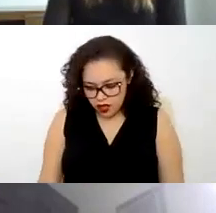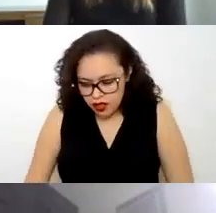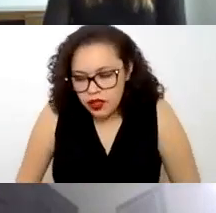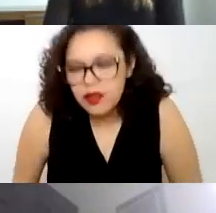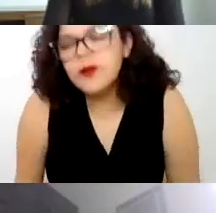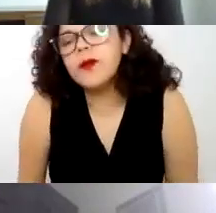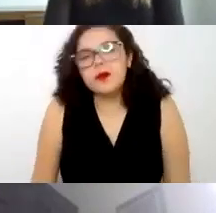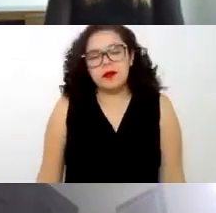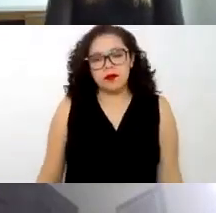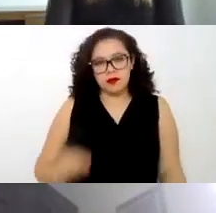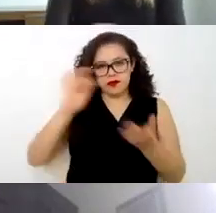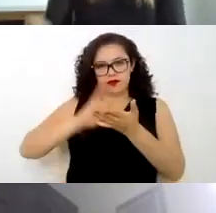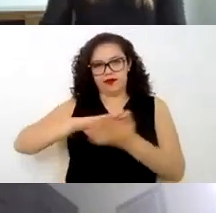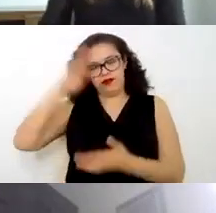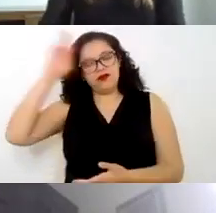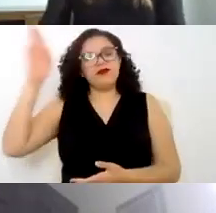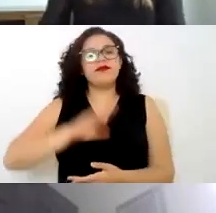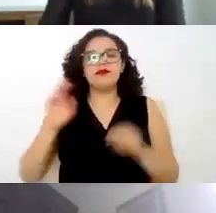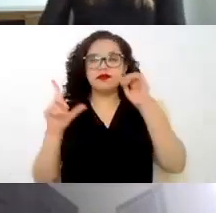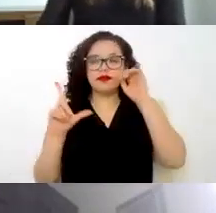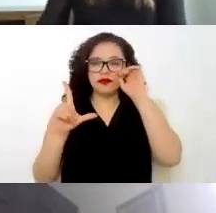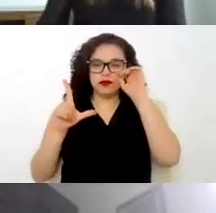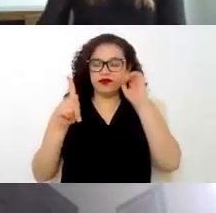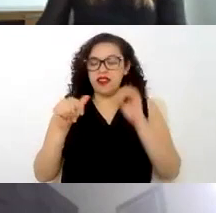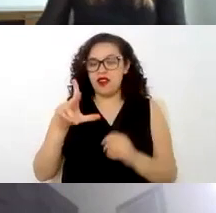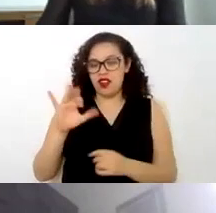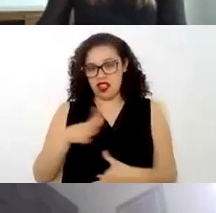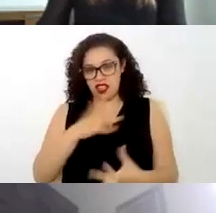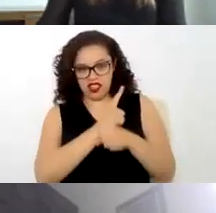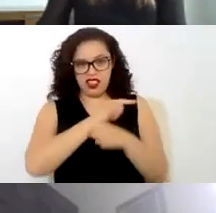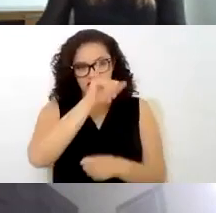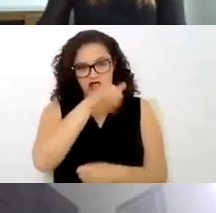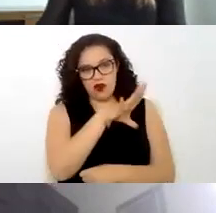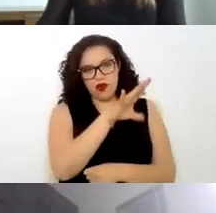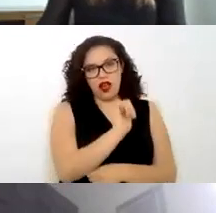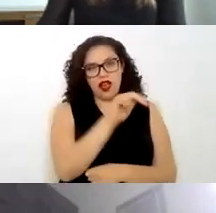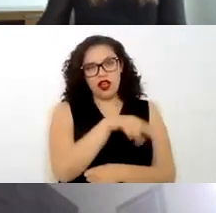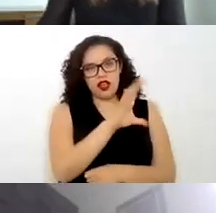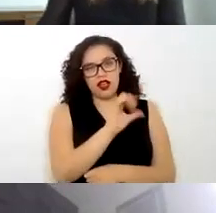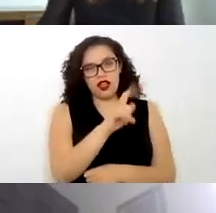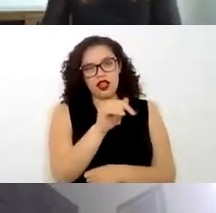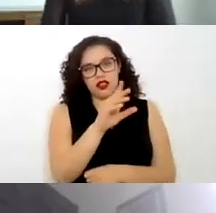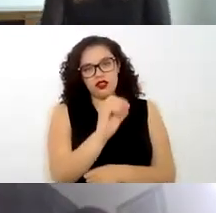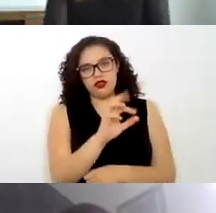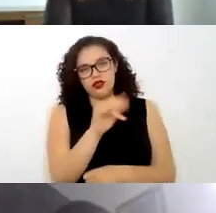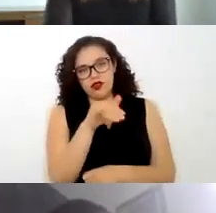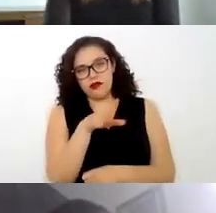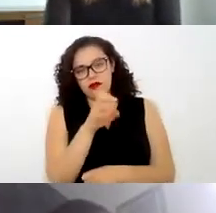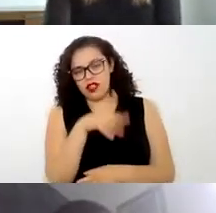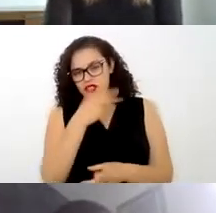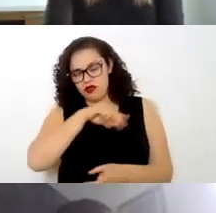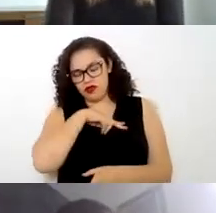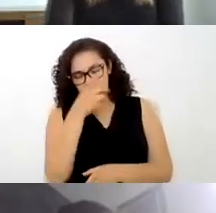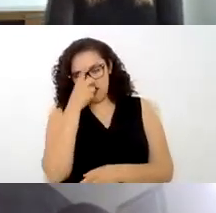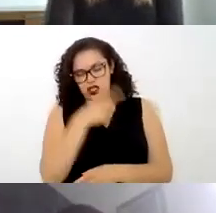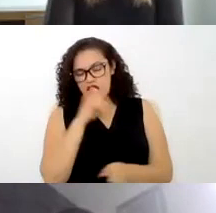muchas gracias maestra dulce paulina al licenciado juan carlos román les invitamos a que